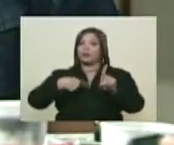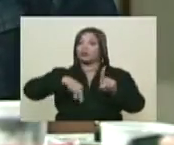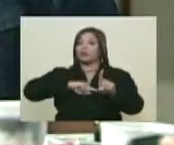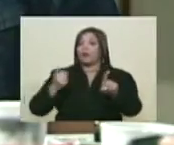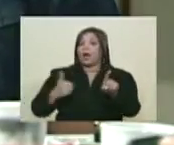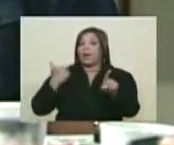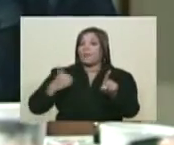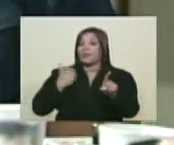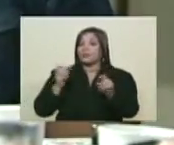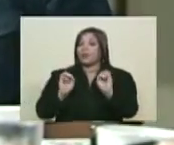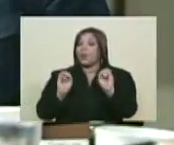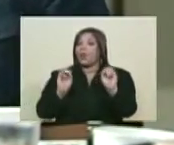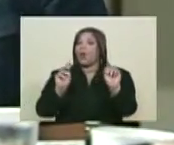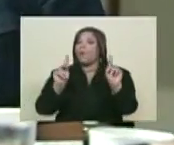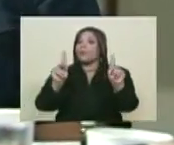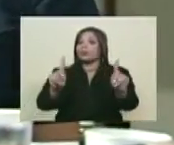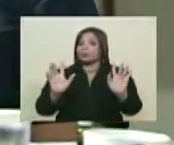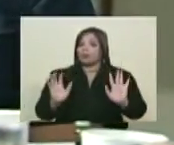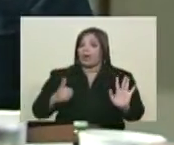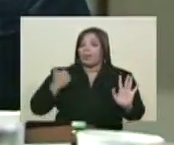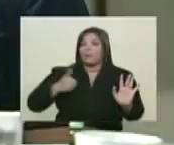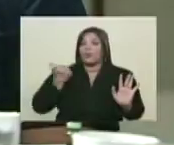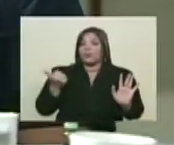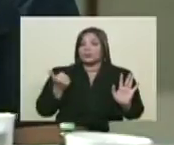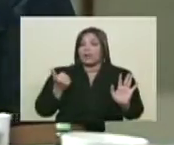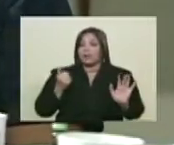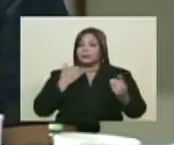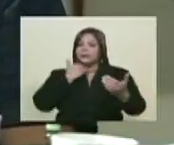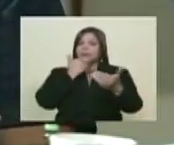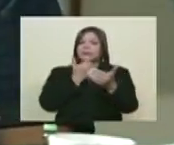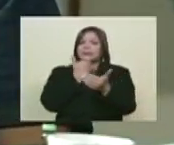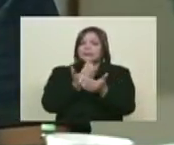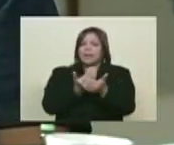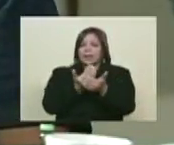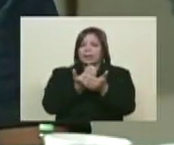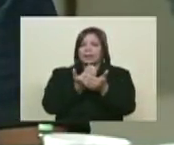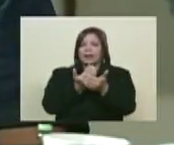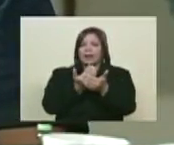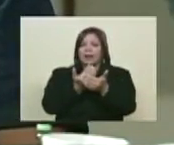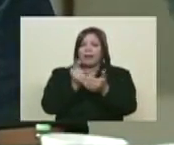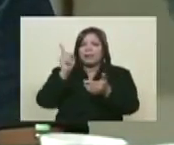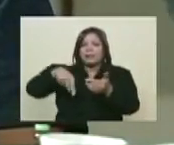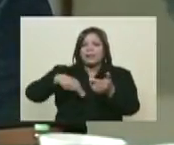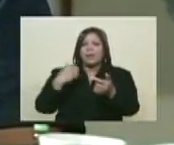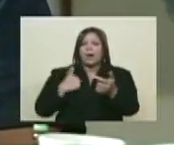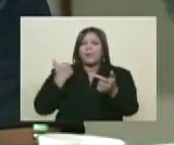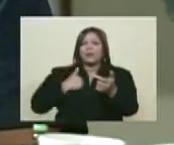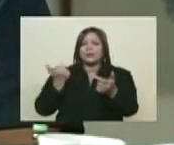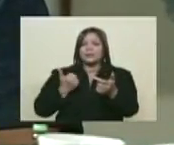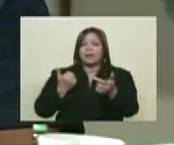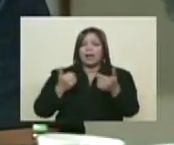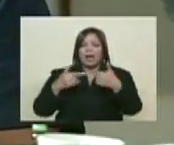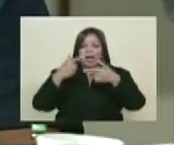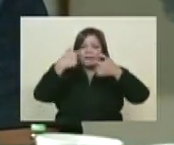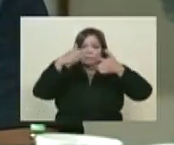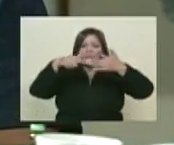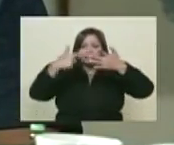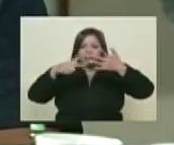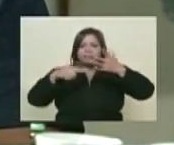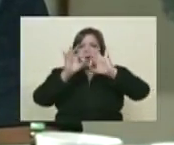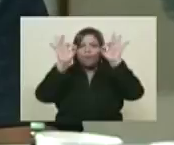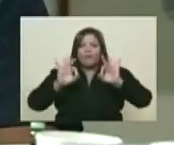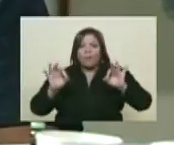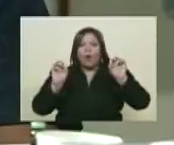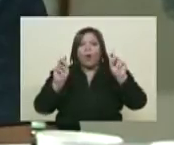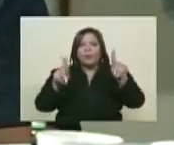aprovechar la oportunidad, la cercanía, debemos aprovechar el abanico de posibilidades en